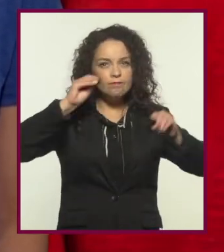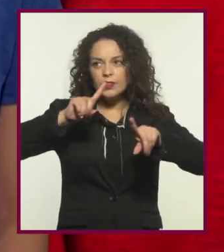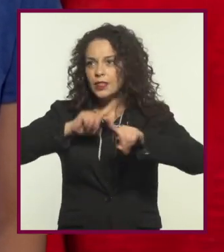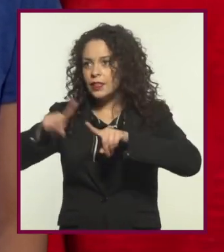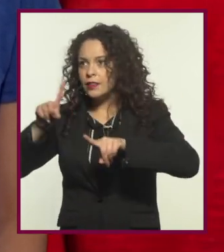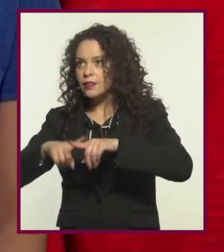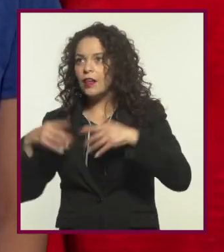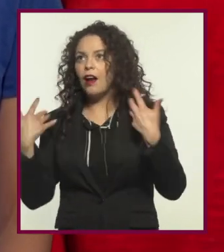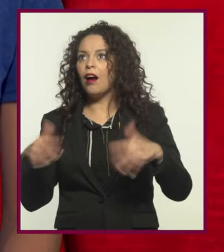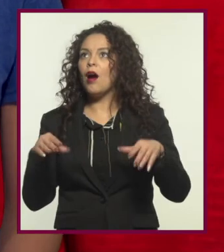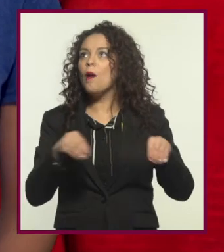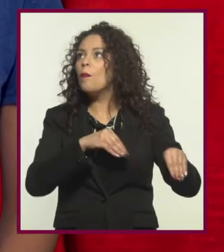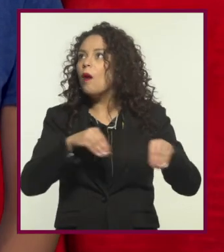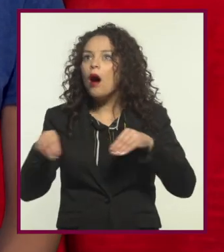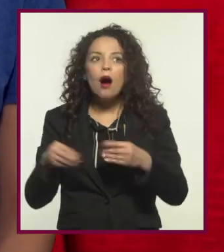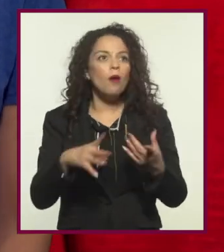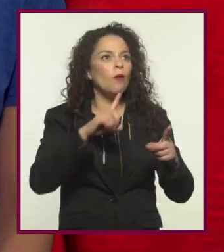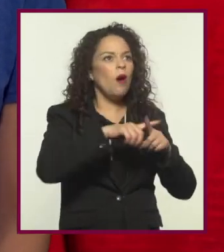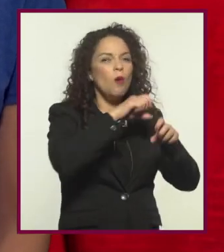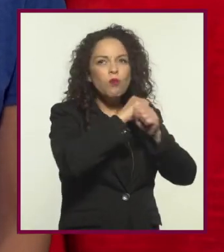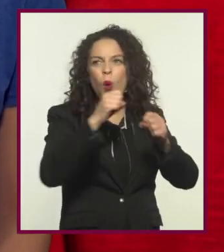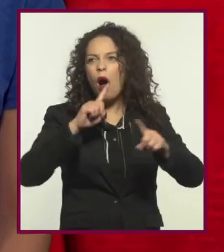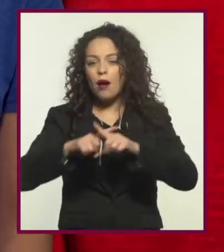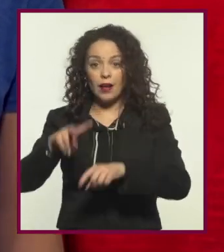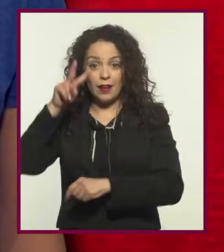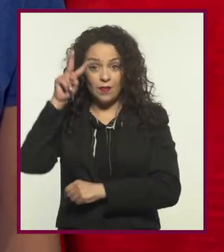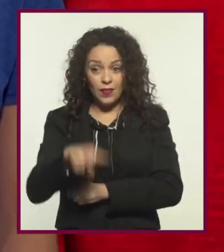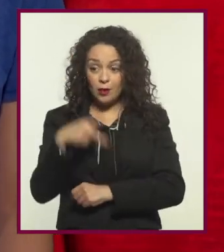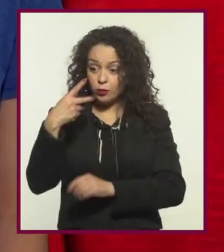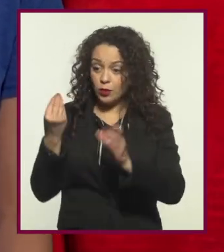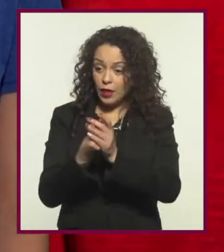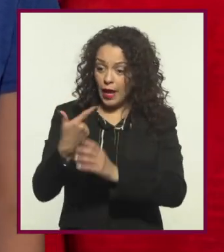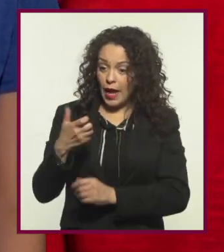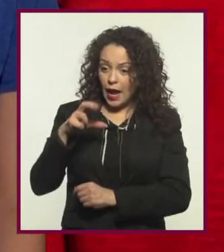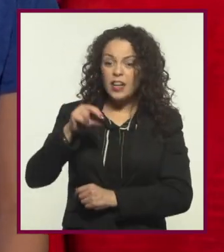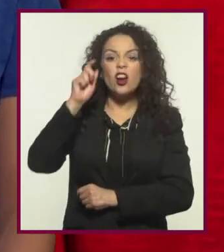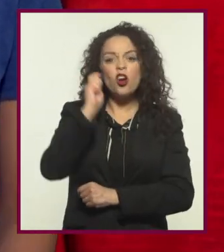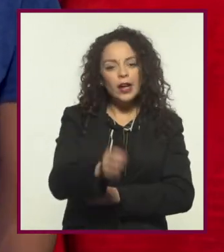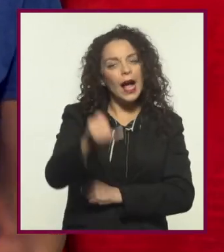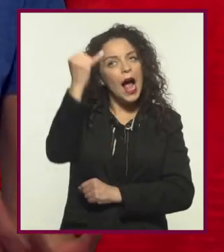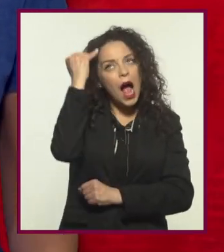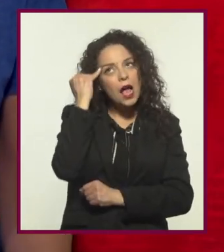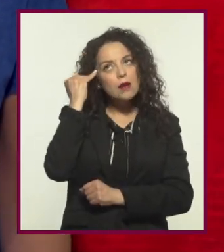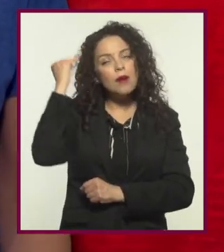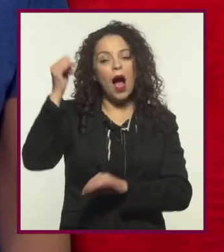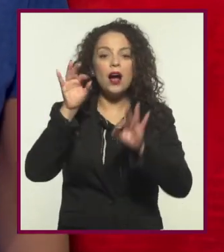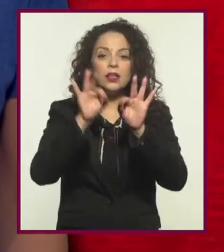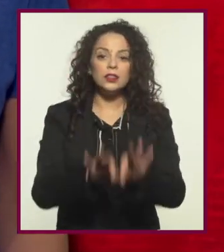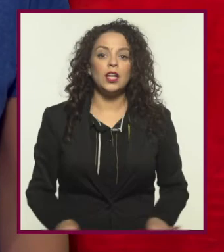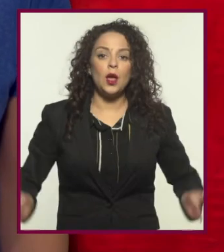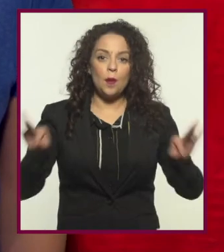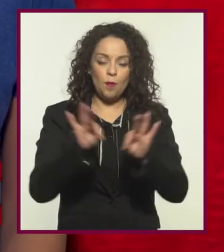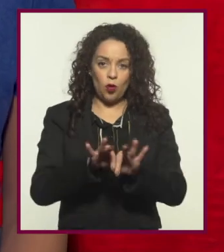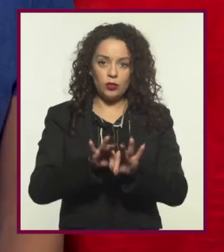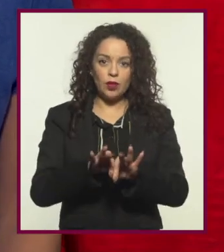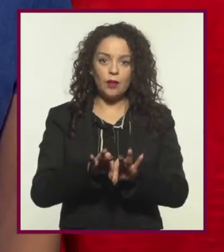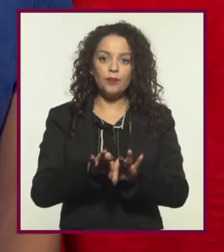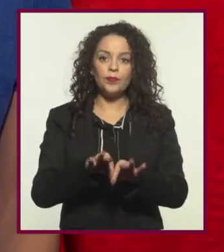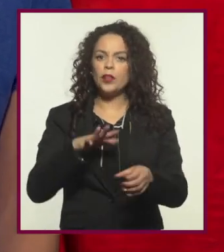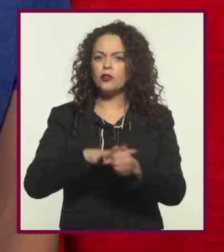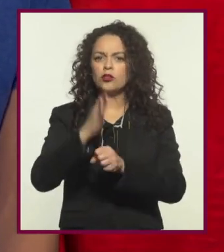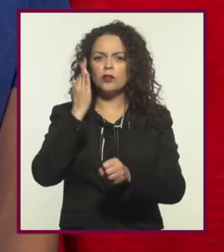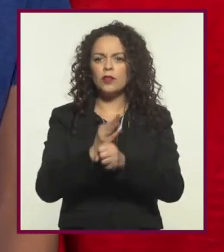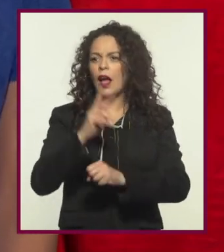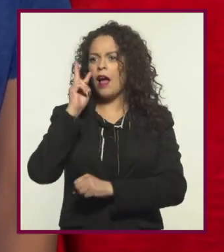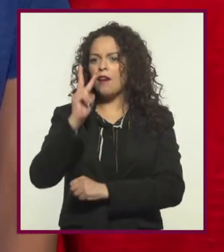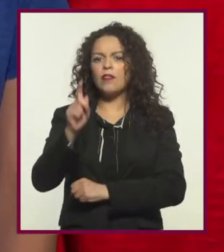efectos especiales, al final ha quedado demostrado que el verdadero combustible del género es la imaginación. Basta